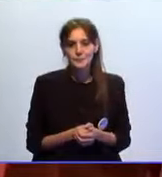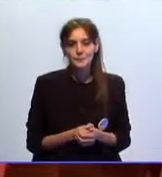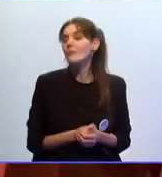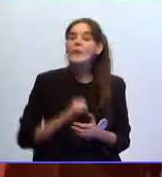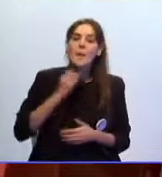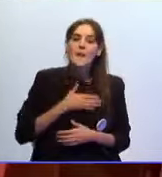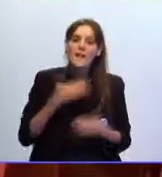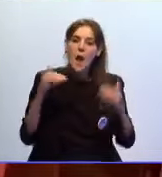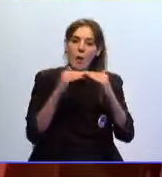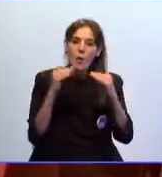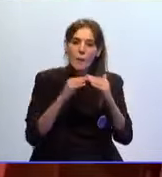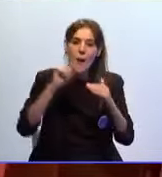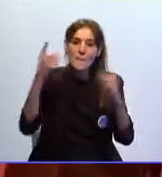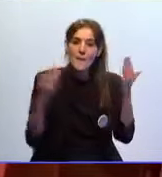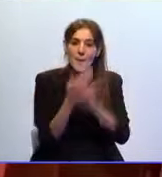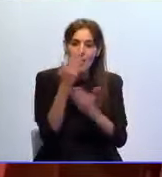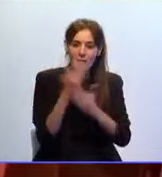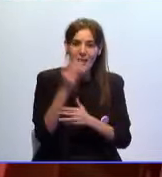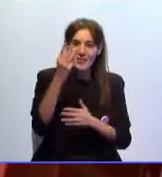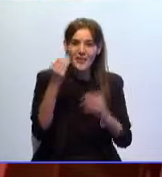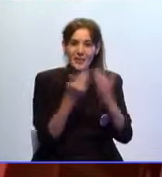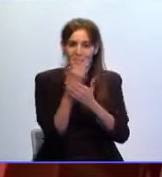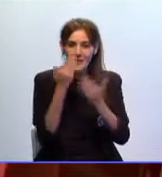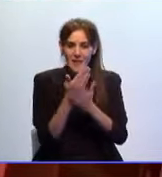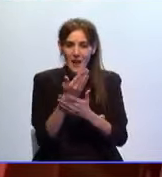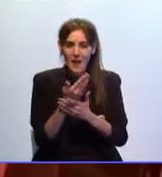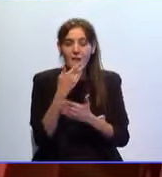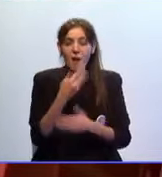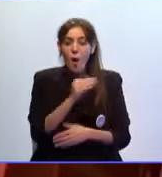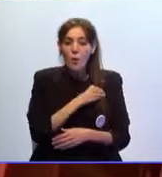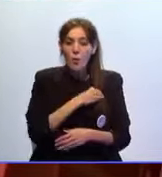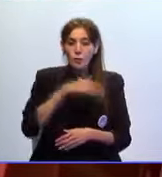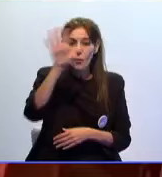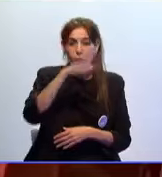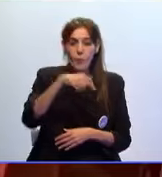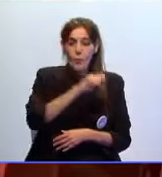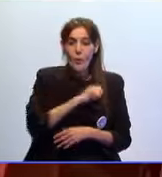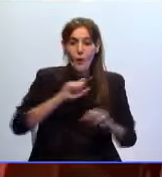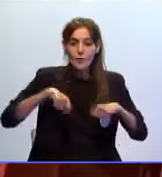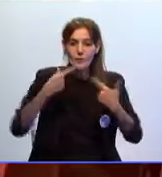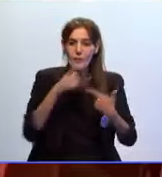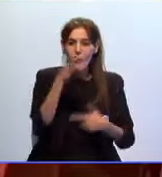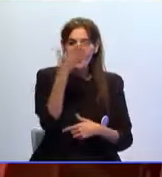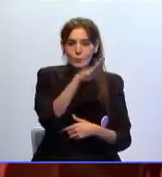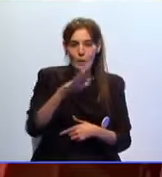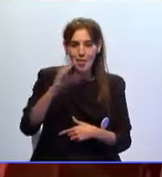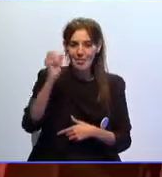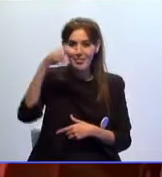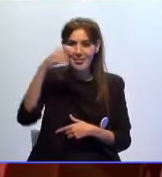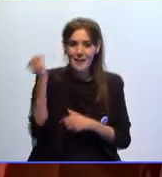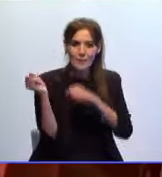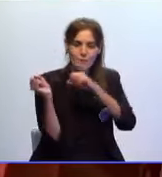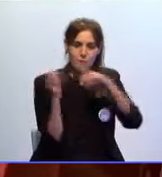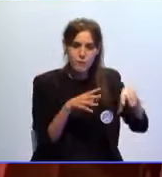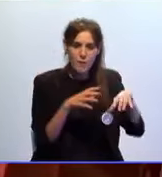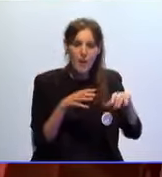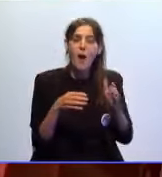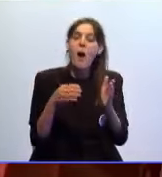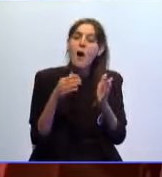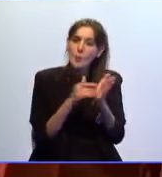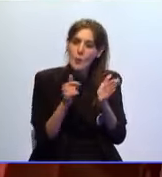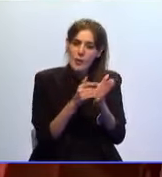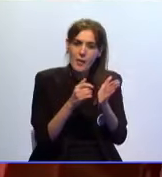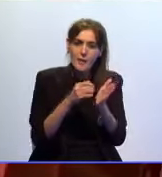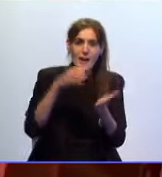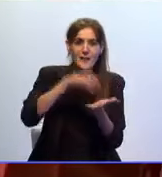Mañana jueves, primer día de las tres jornadas de luto oficial en España por las víctimas mortales de la dana en la Comunidad Valenciana y Castilla-La Mancha,